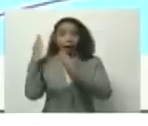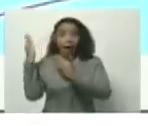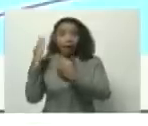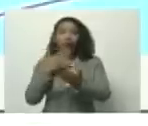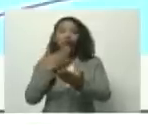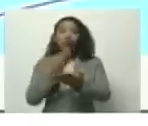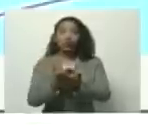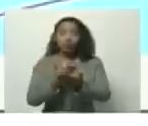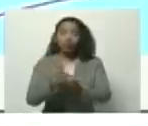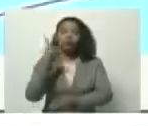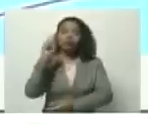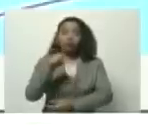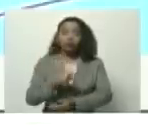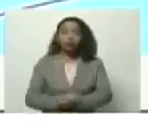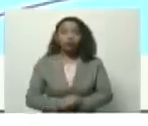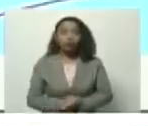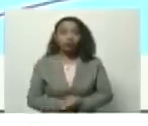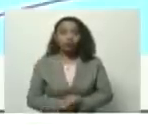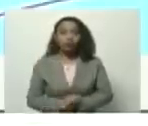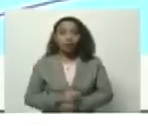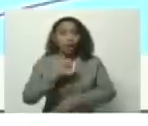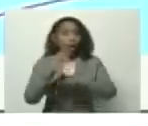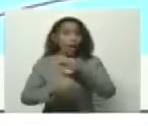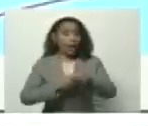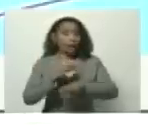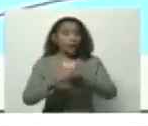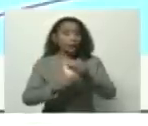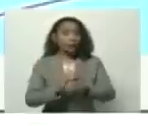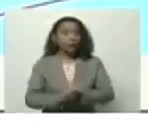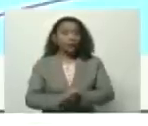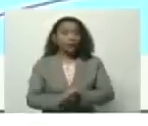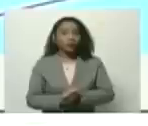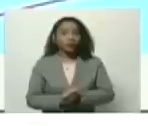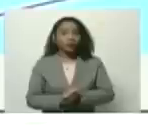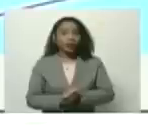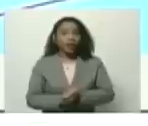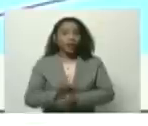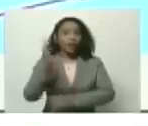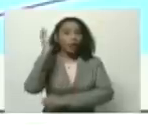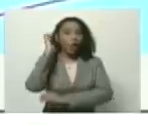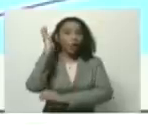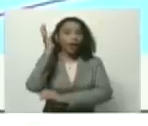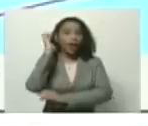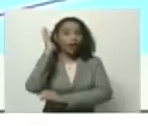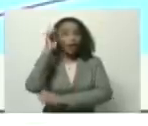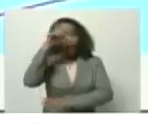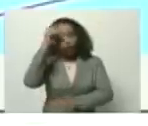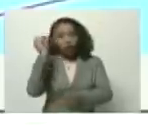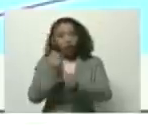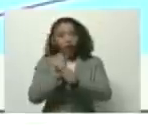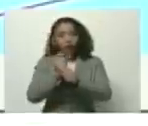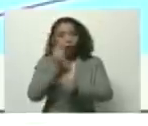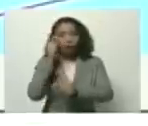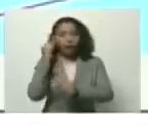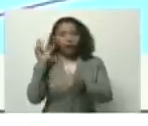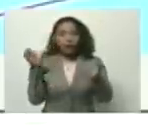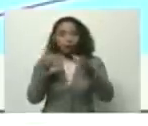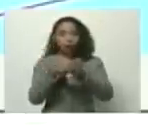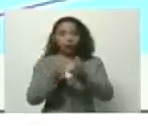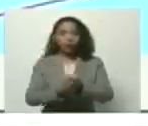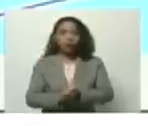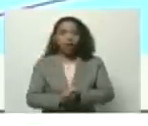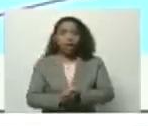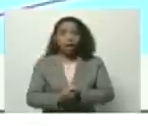solicitud, Will, realizada en el Congreso de los Trabajadores. Bueno, ahí